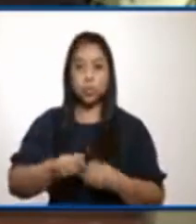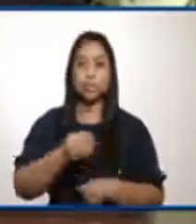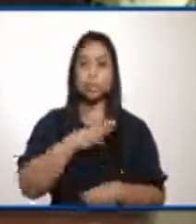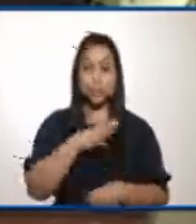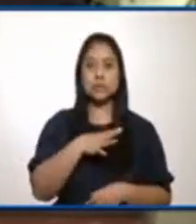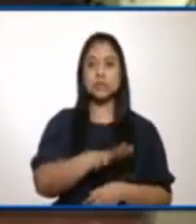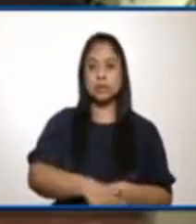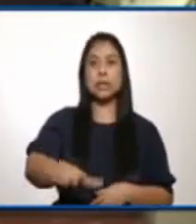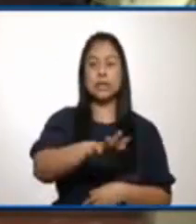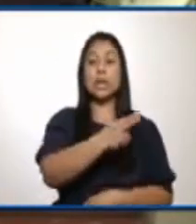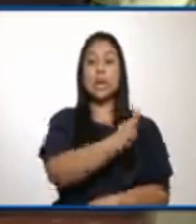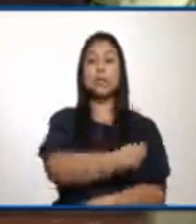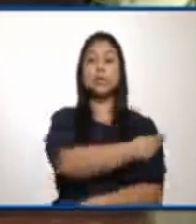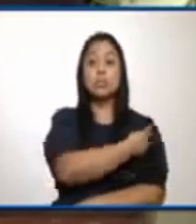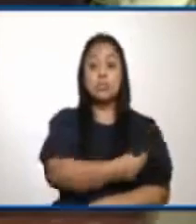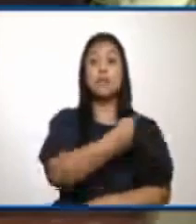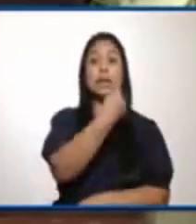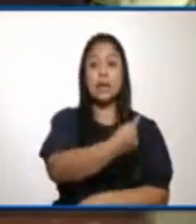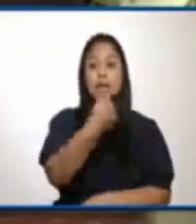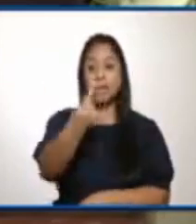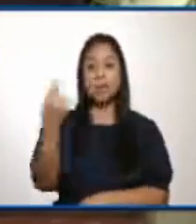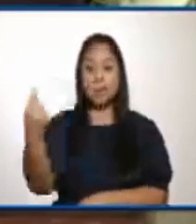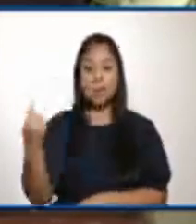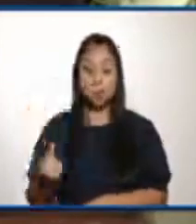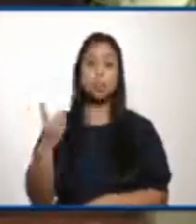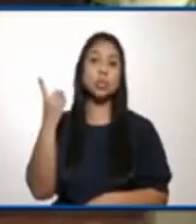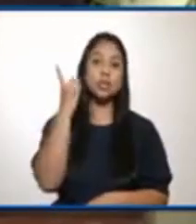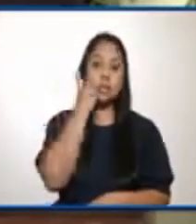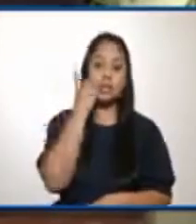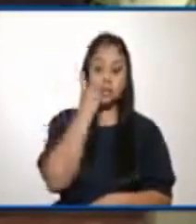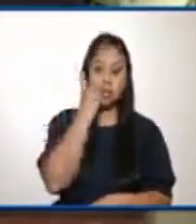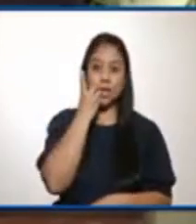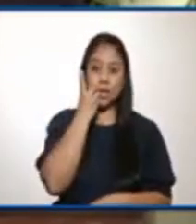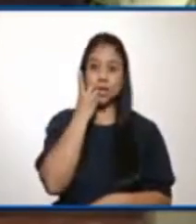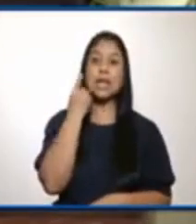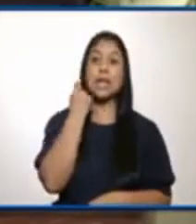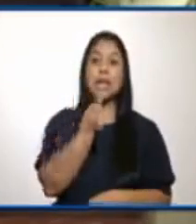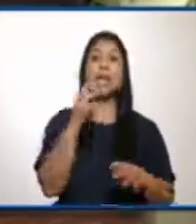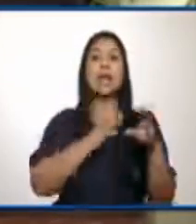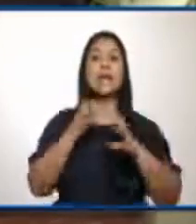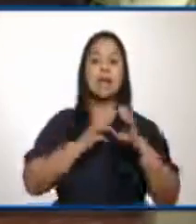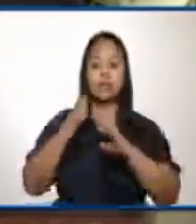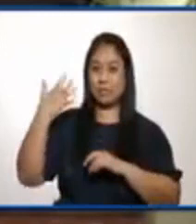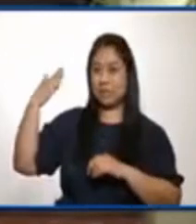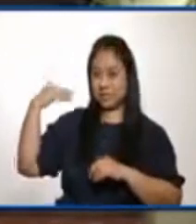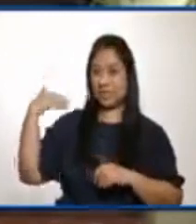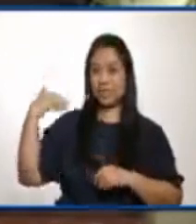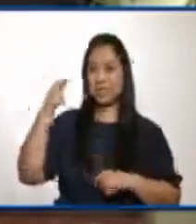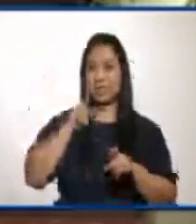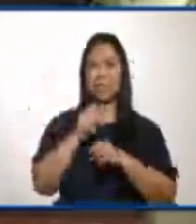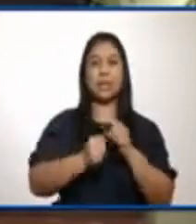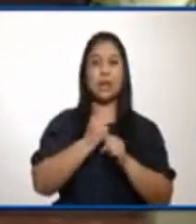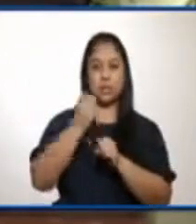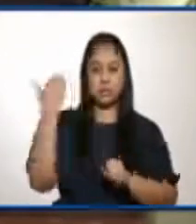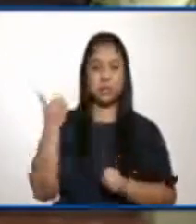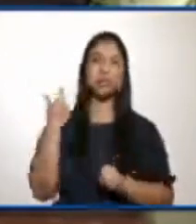tuvo cada uno de los directores de hospital en la evaluación recién pasada, que es la evaluación del año anterior.